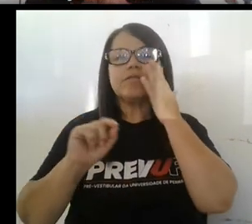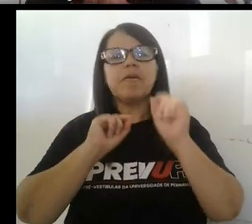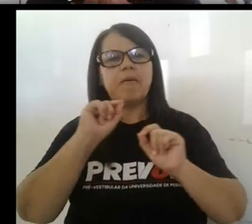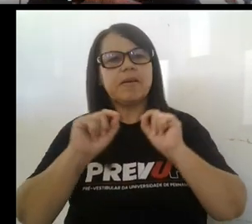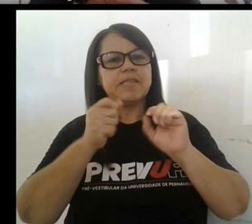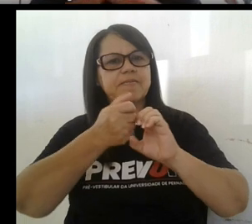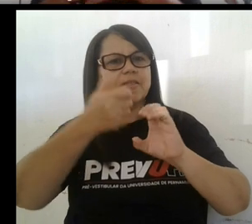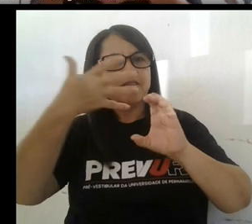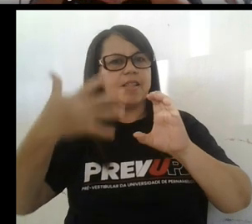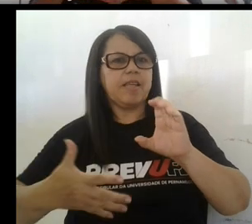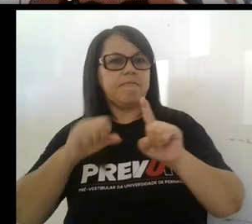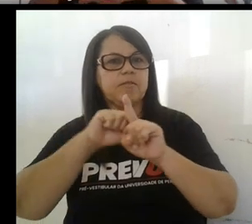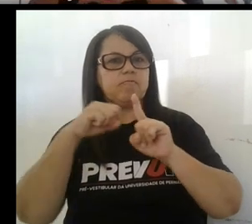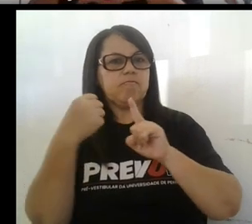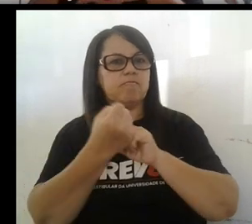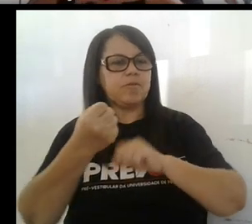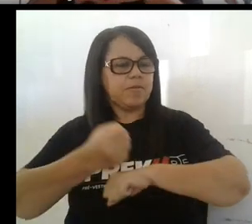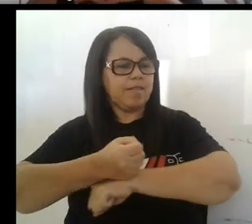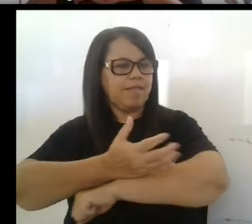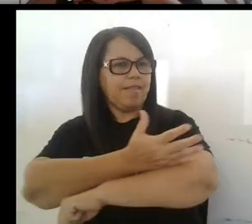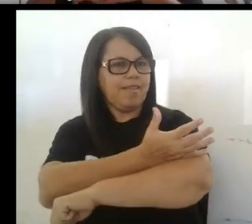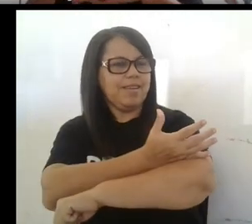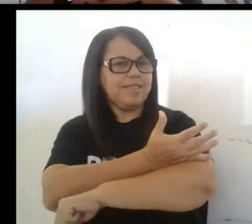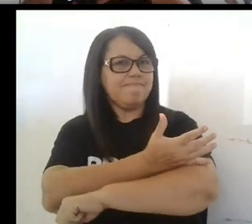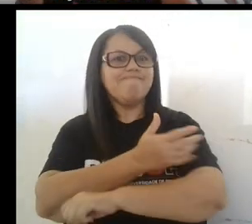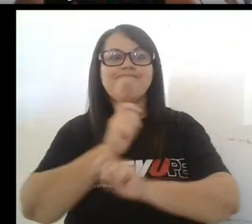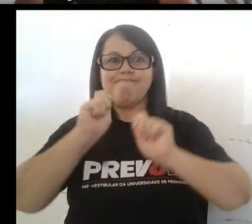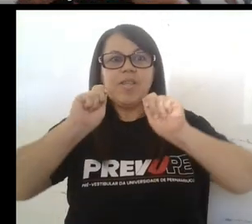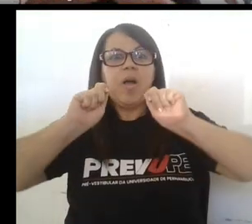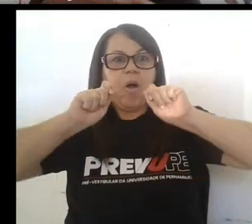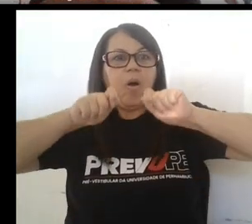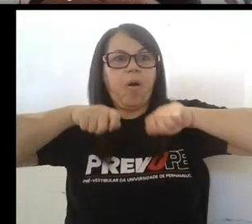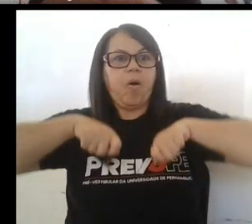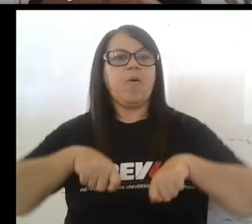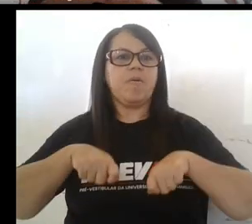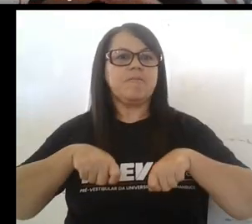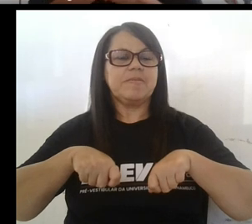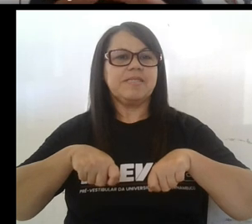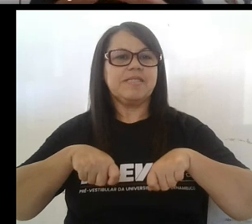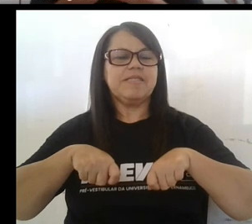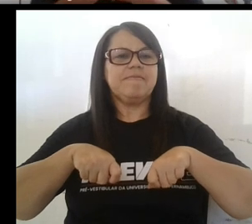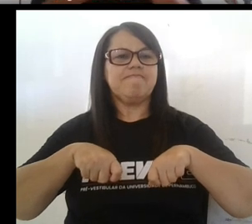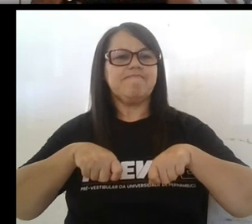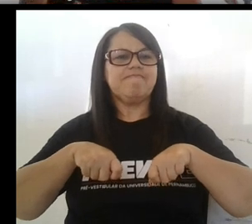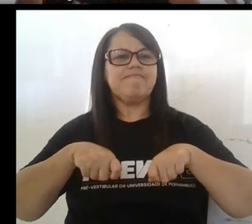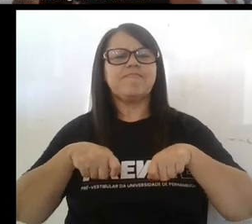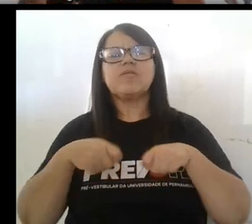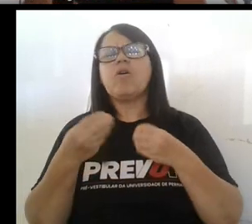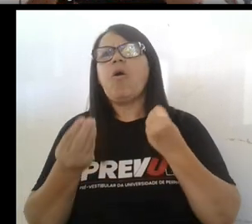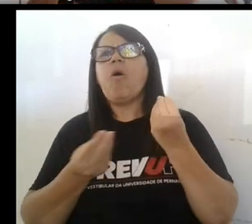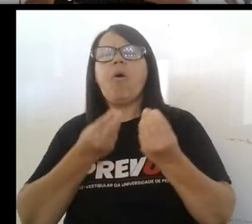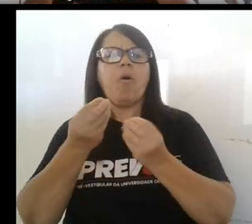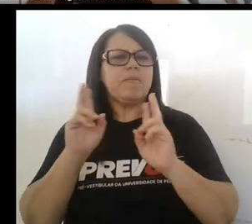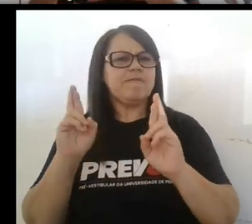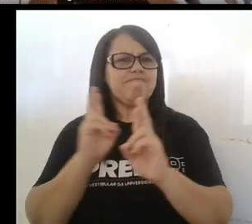aspectos socioemocionales, las competencias socioemocionales, las